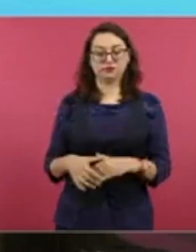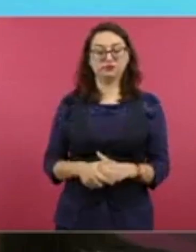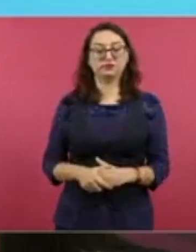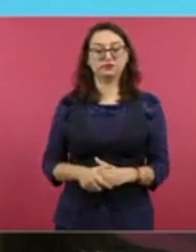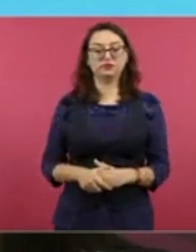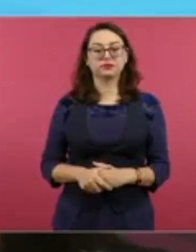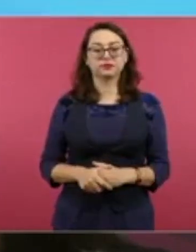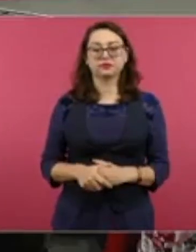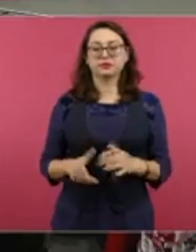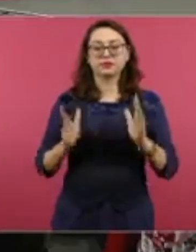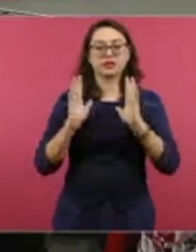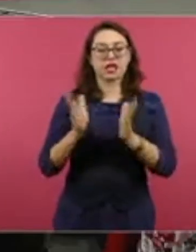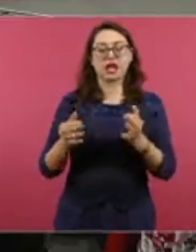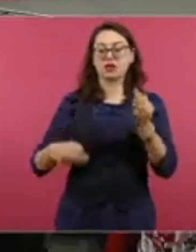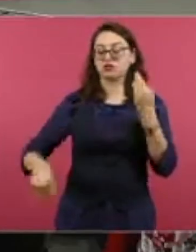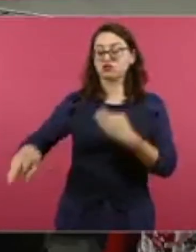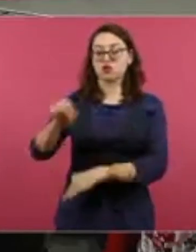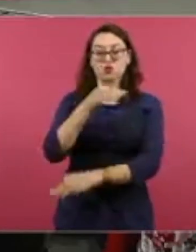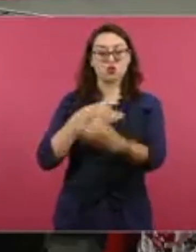Entonces, ya tenemos todo esto.